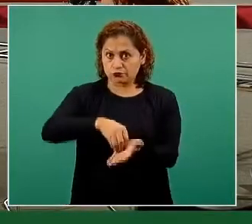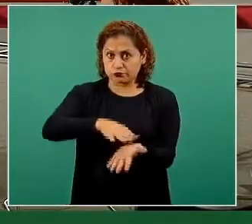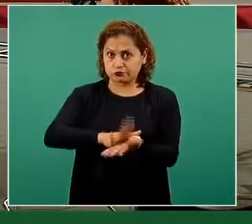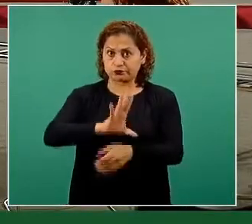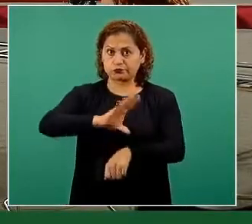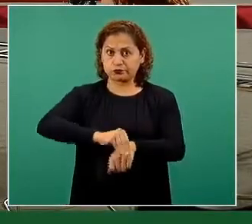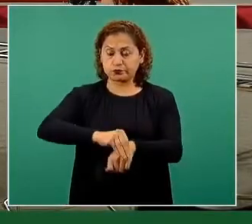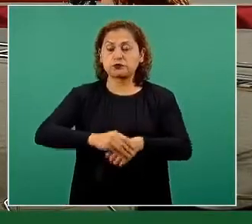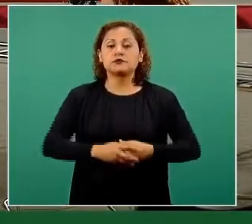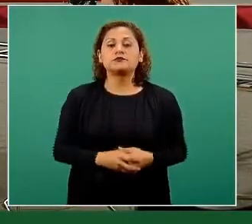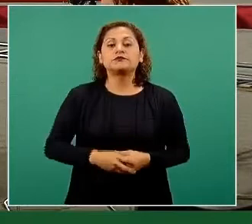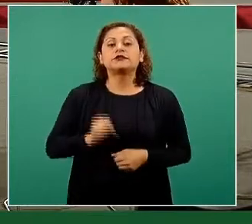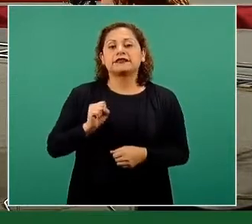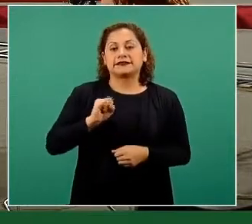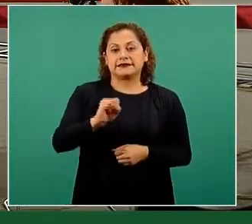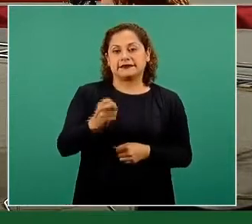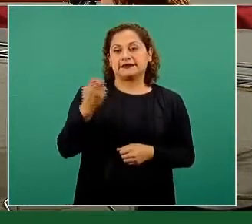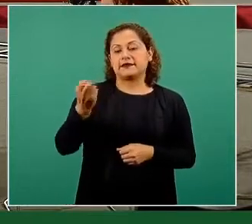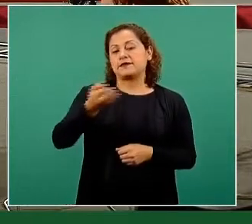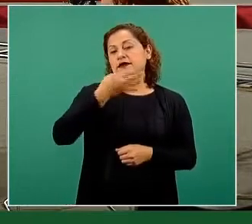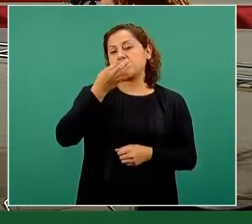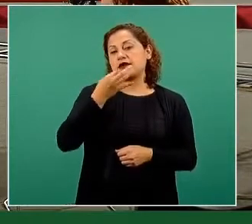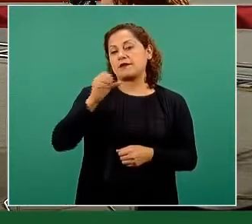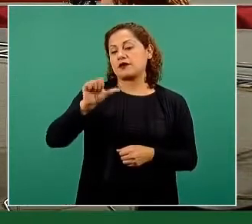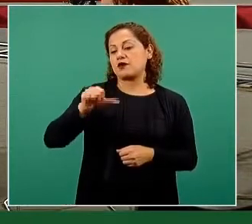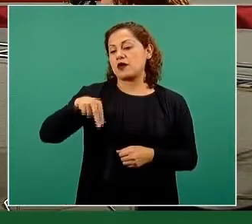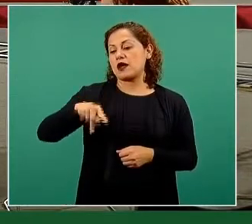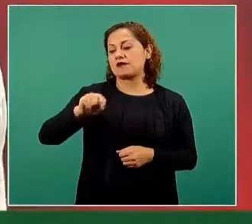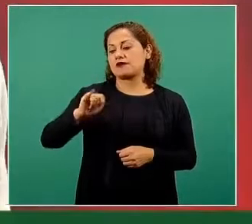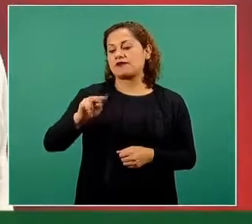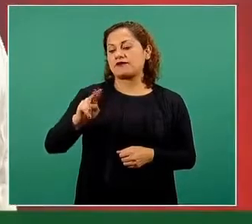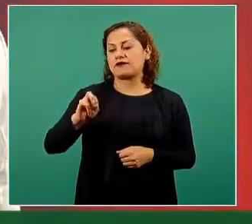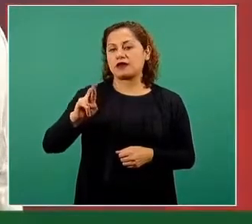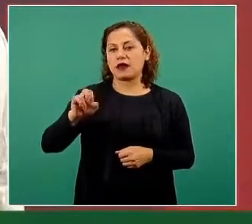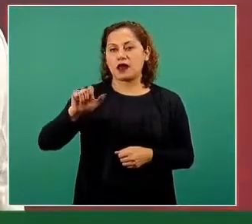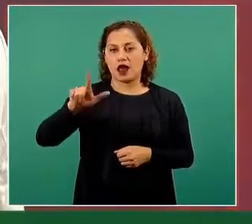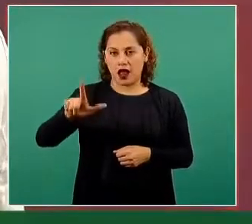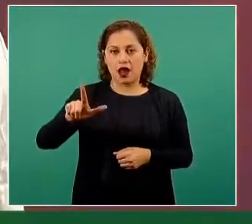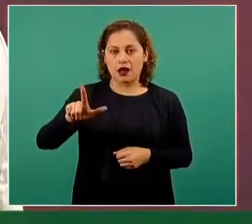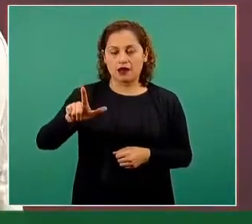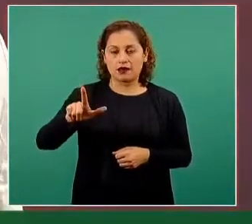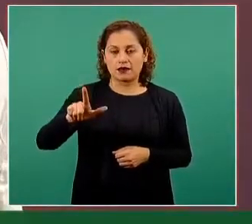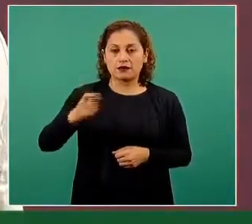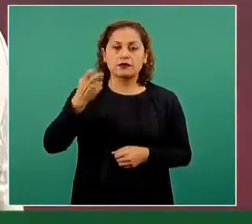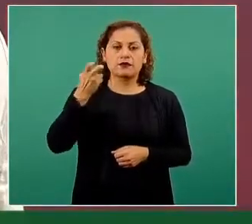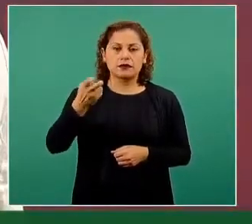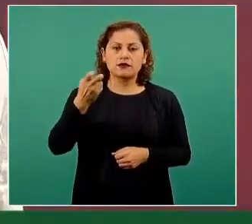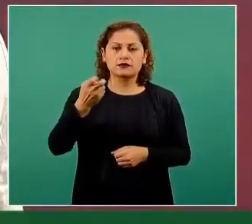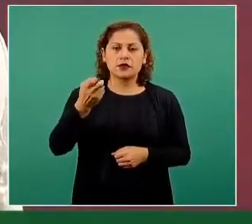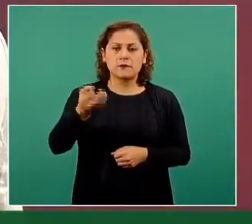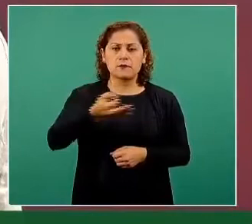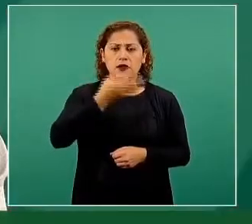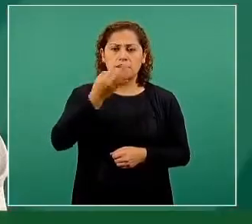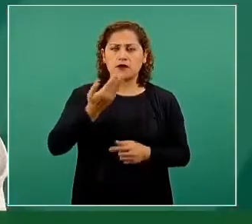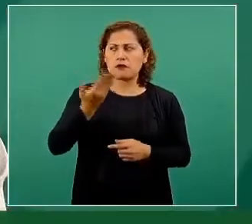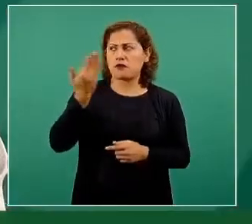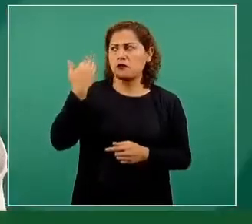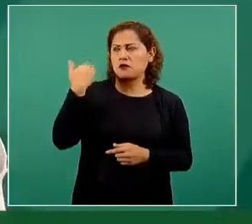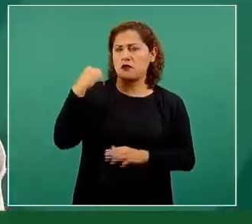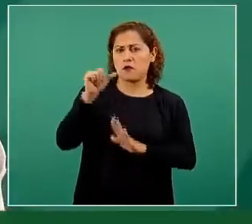Sí, Remdesivir es un medicamento antiviral que se ha presentado a lo largo de varios meses